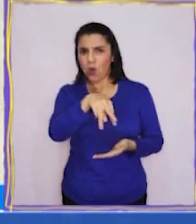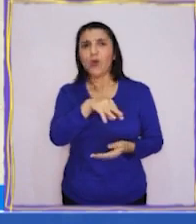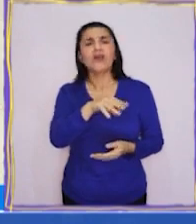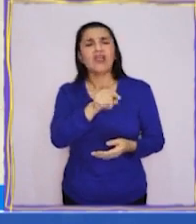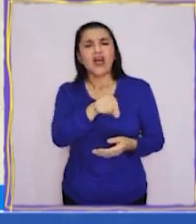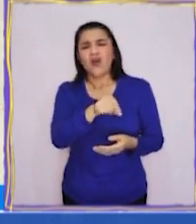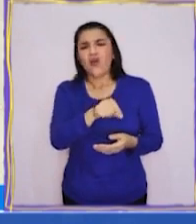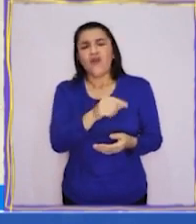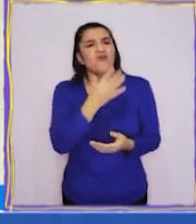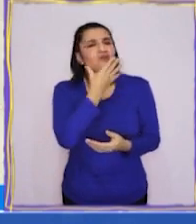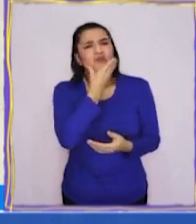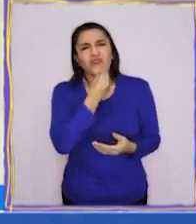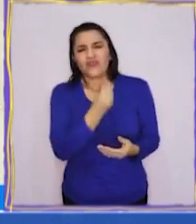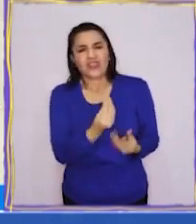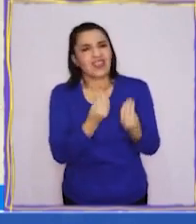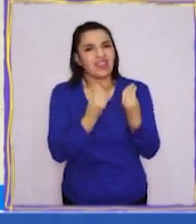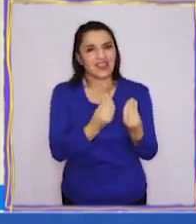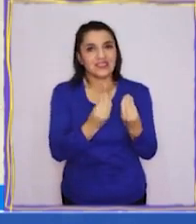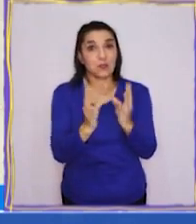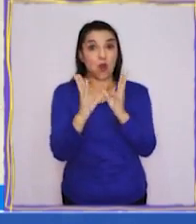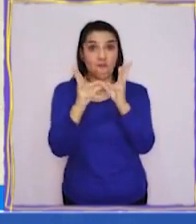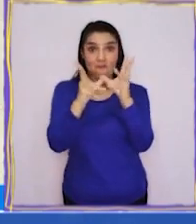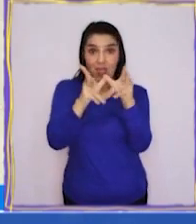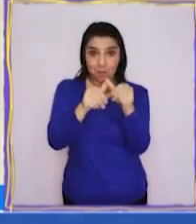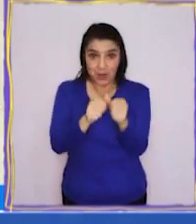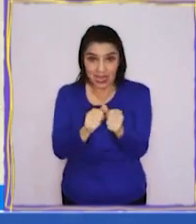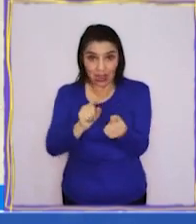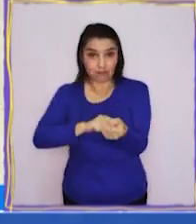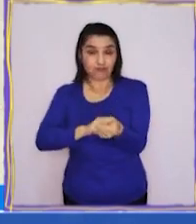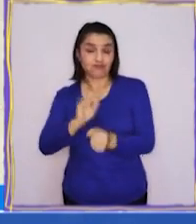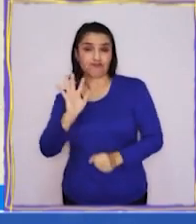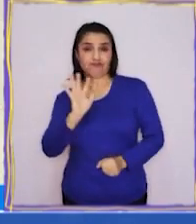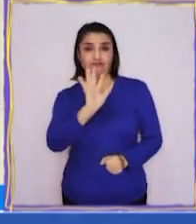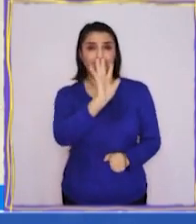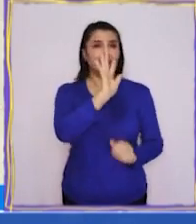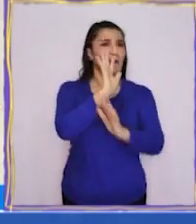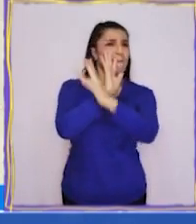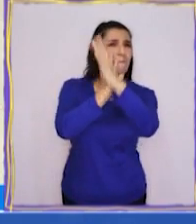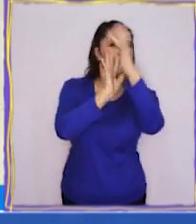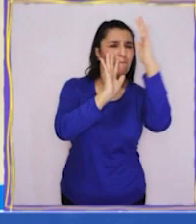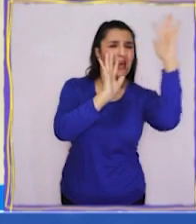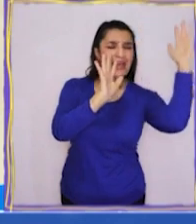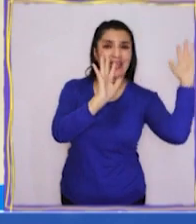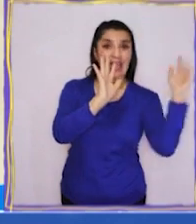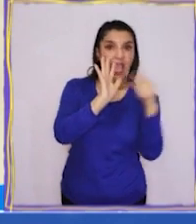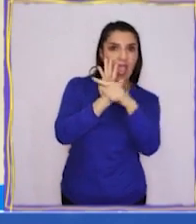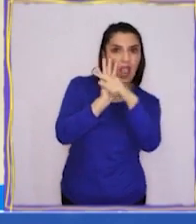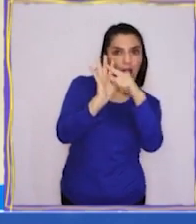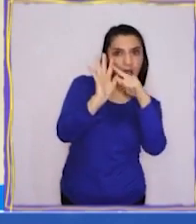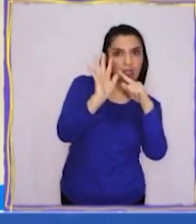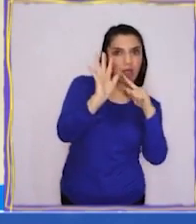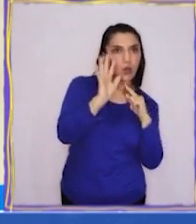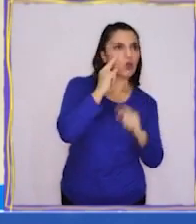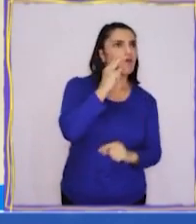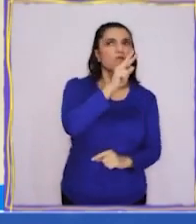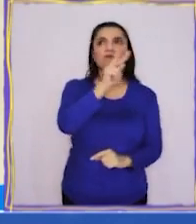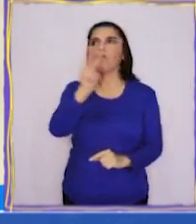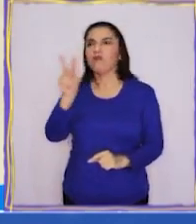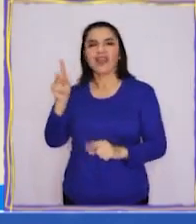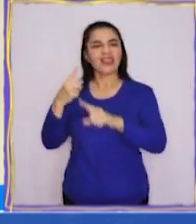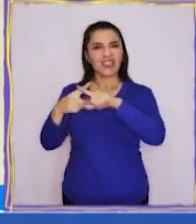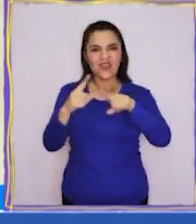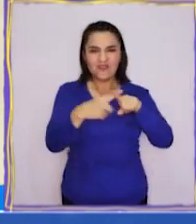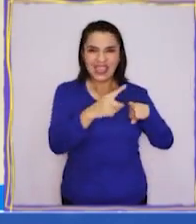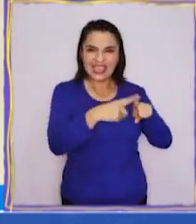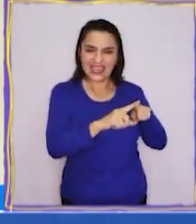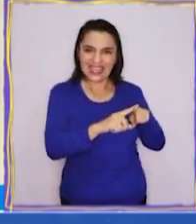es buenísimo, porque se trata de una familia que va un día al parque y al entrar se da cuenta de que cada personaje que va al parque lo ve de forma